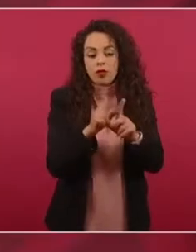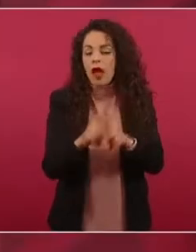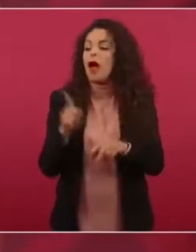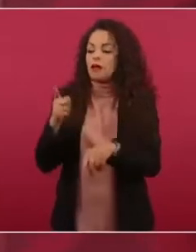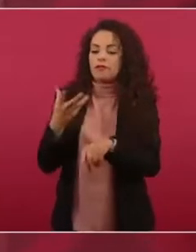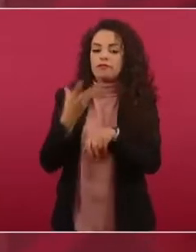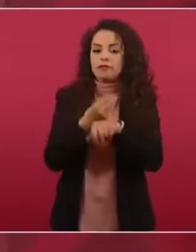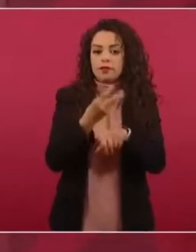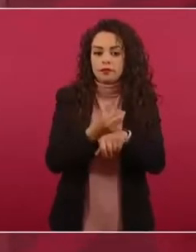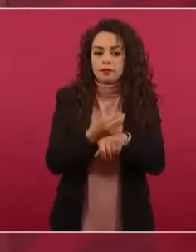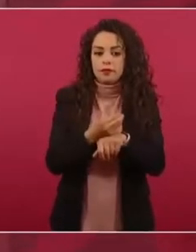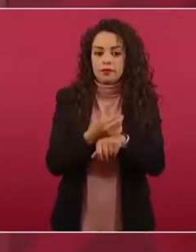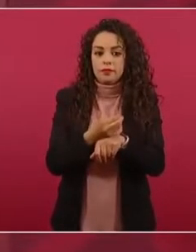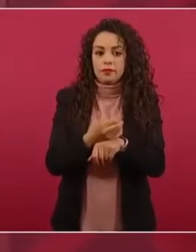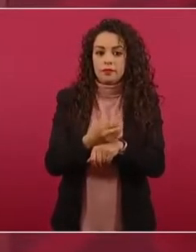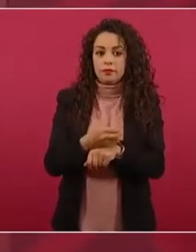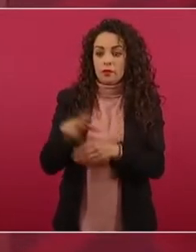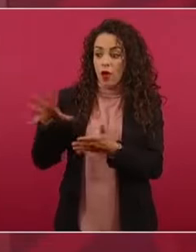del Caribe.